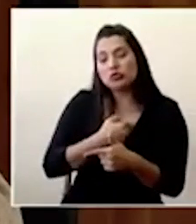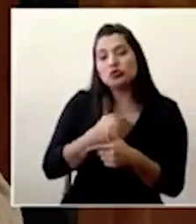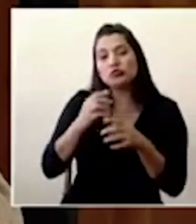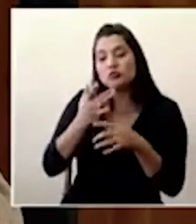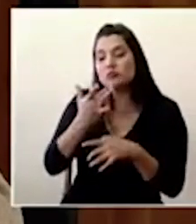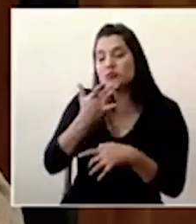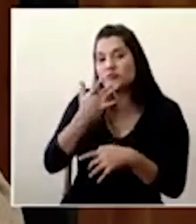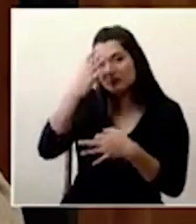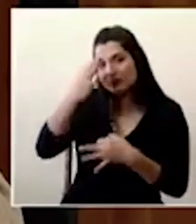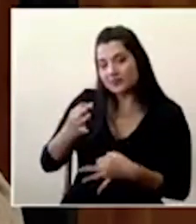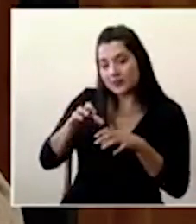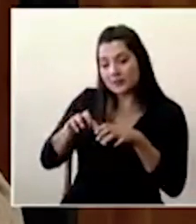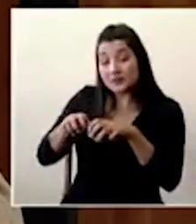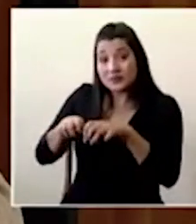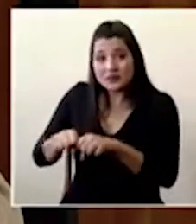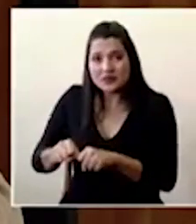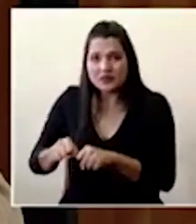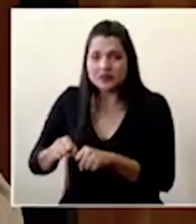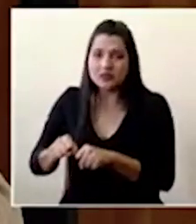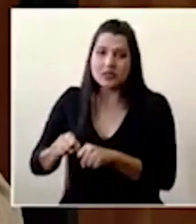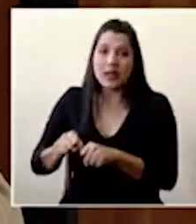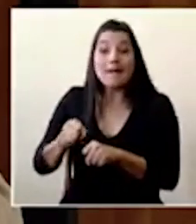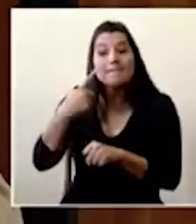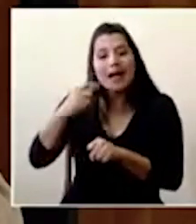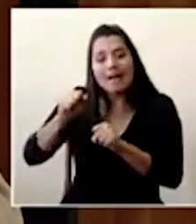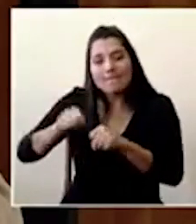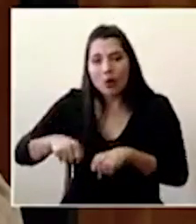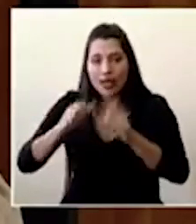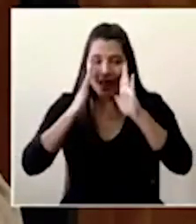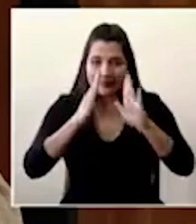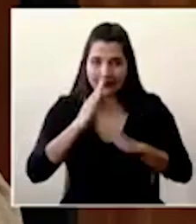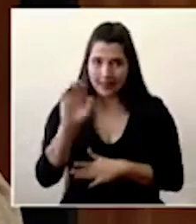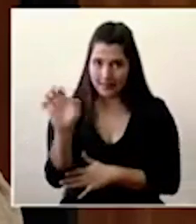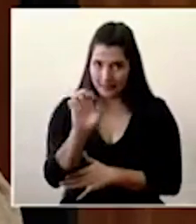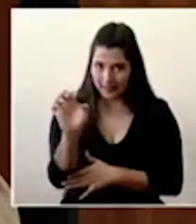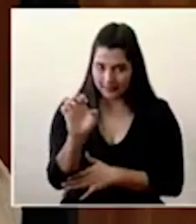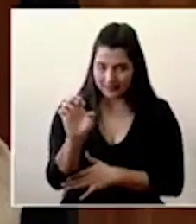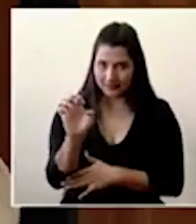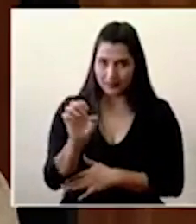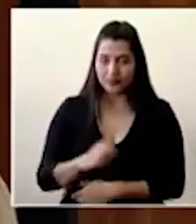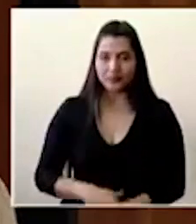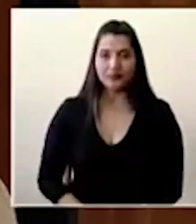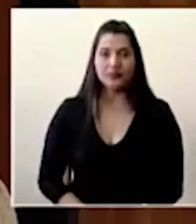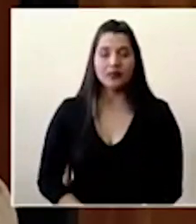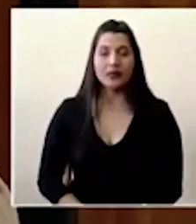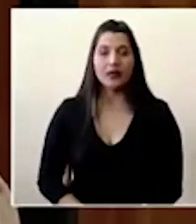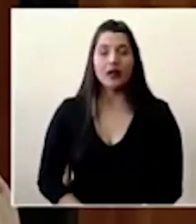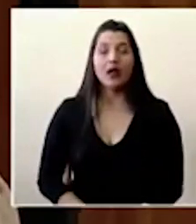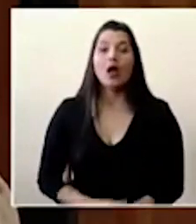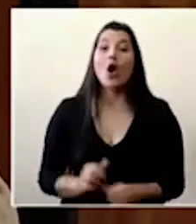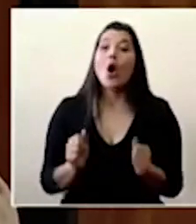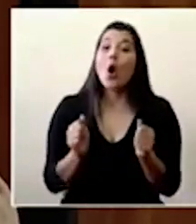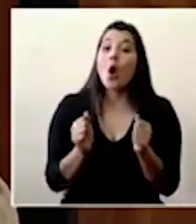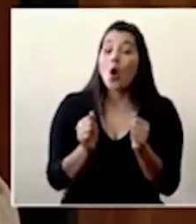más de un año de reserva de alcohol para atender la emergencia. Con los